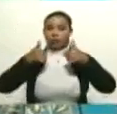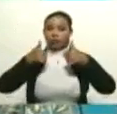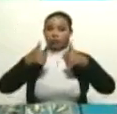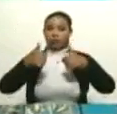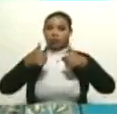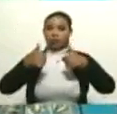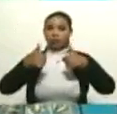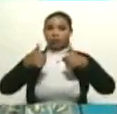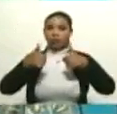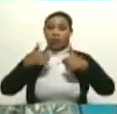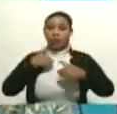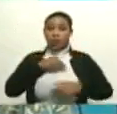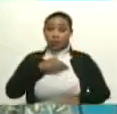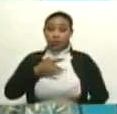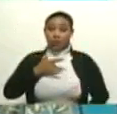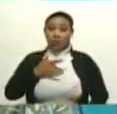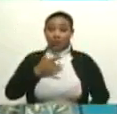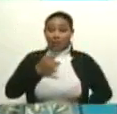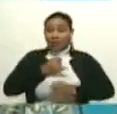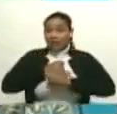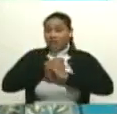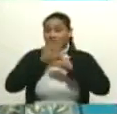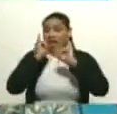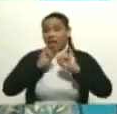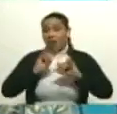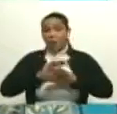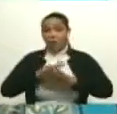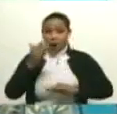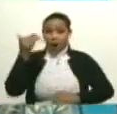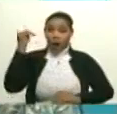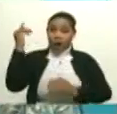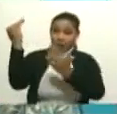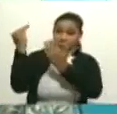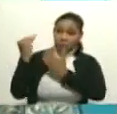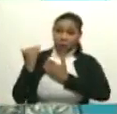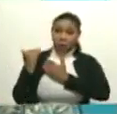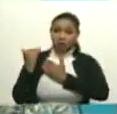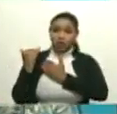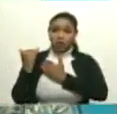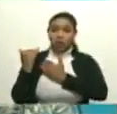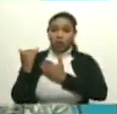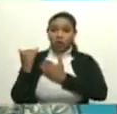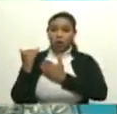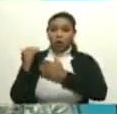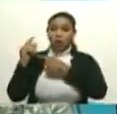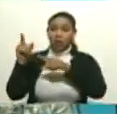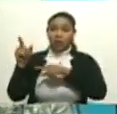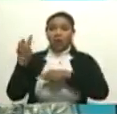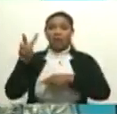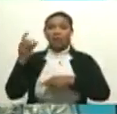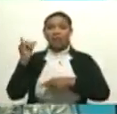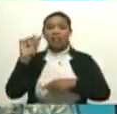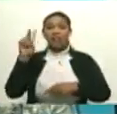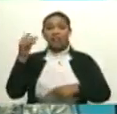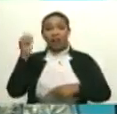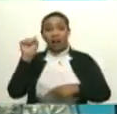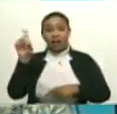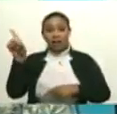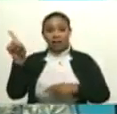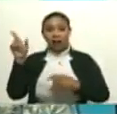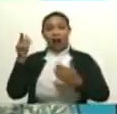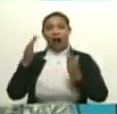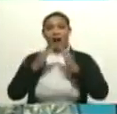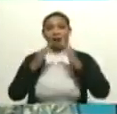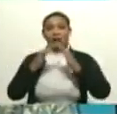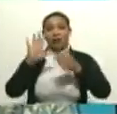Hemos estado muy felices de poder contar con el apoyo de Vivian Martínez Tavares, de la Casa de las Américas de Cuba,